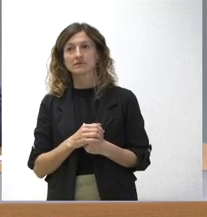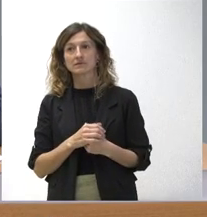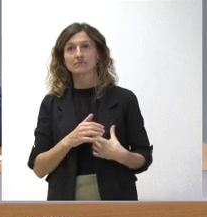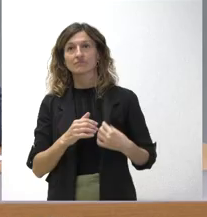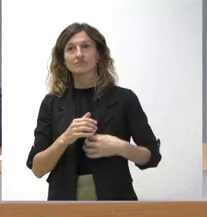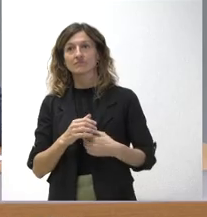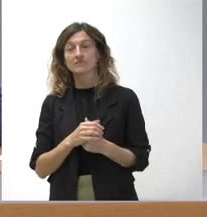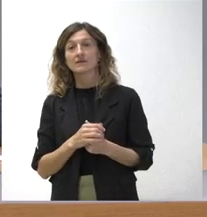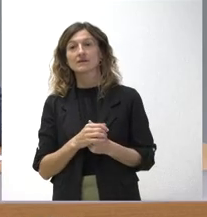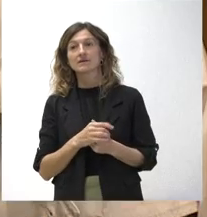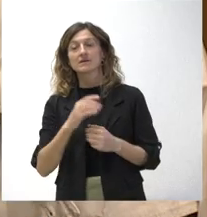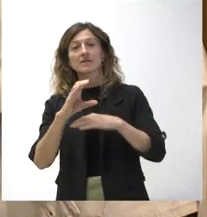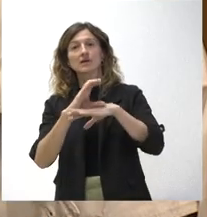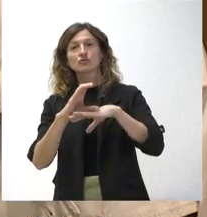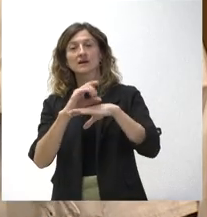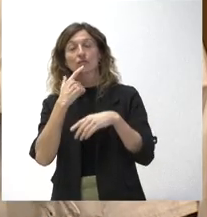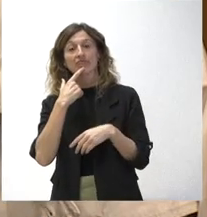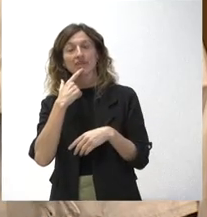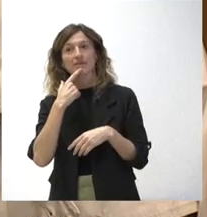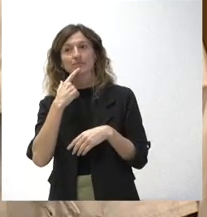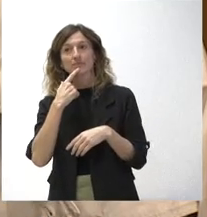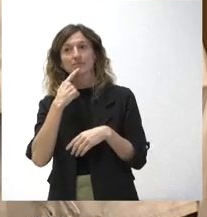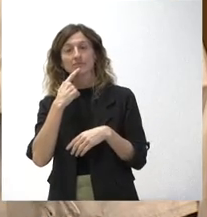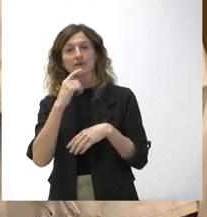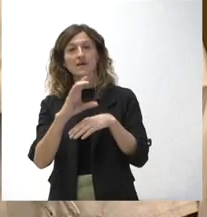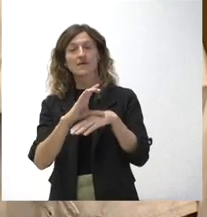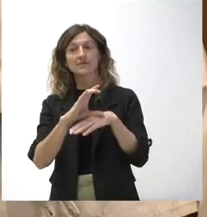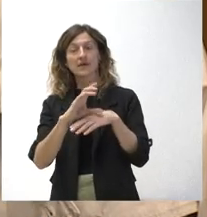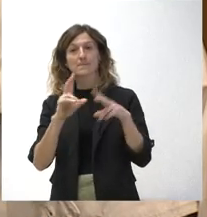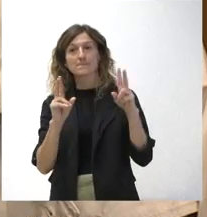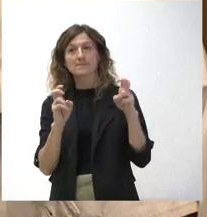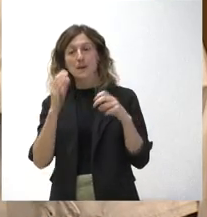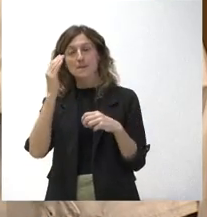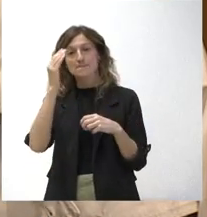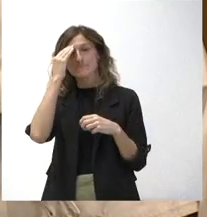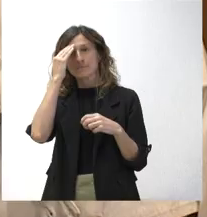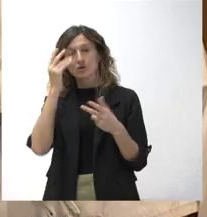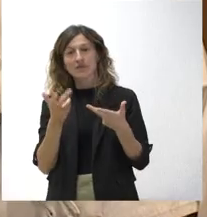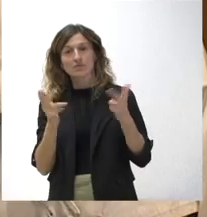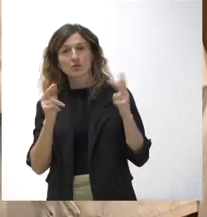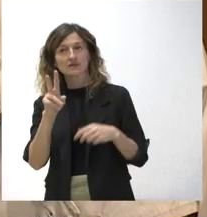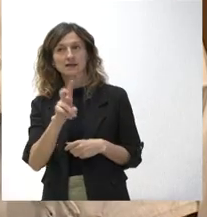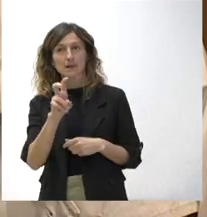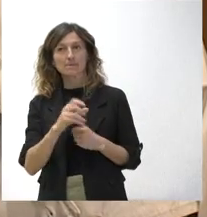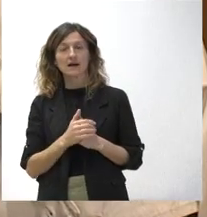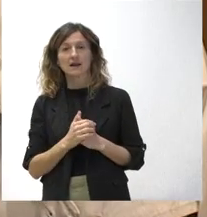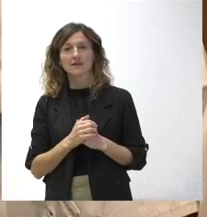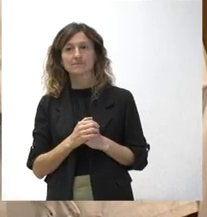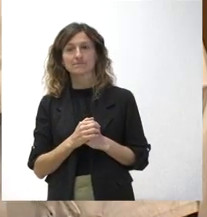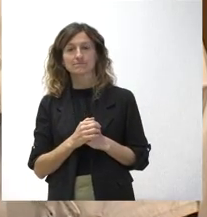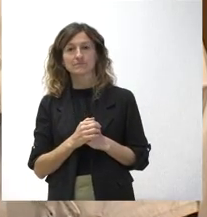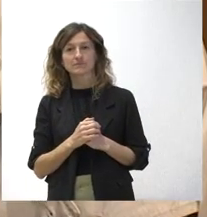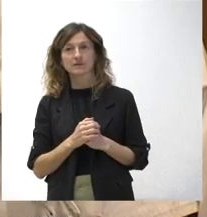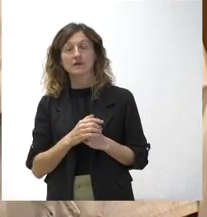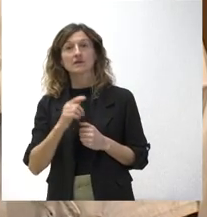vale. Nos dice, consejero, que el decreto de memoria histórica, bueno, democrática, es válido. Entonces, no sé si tienen previsto